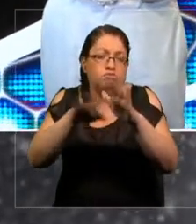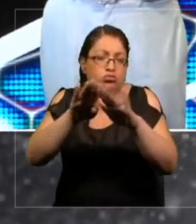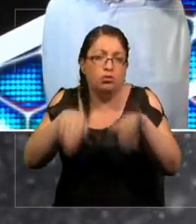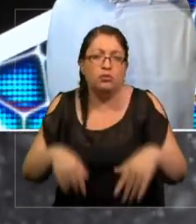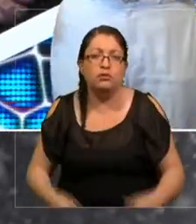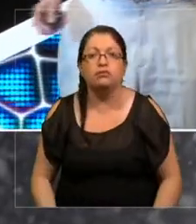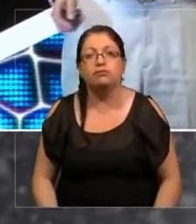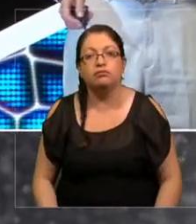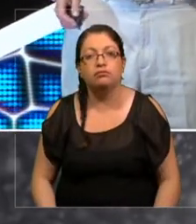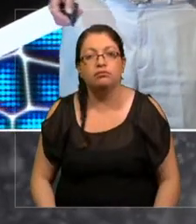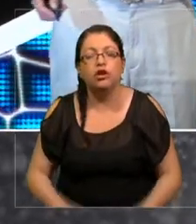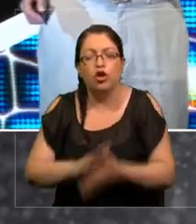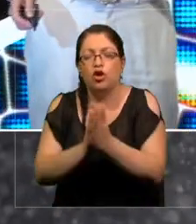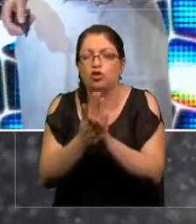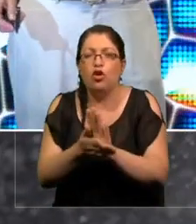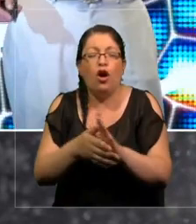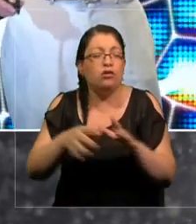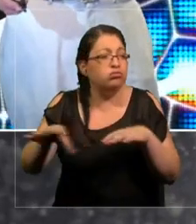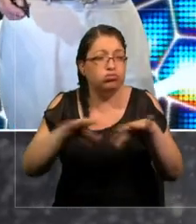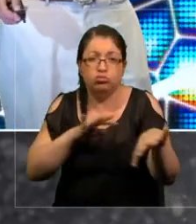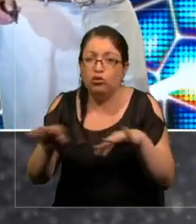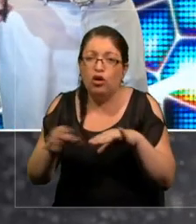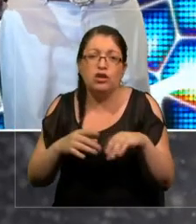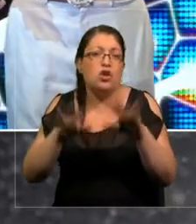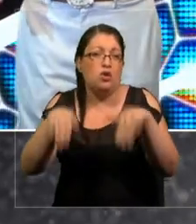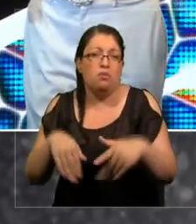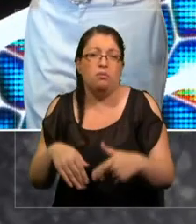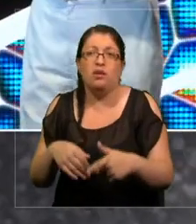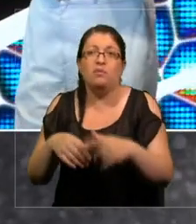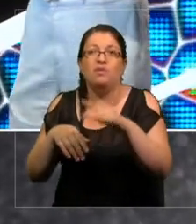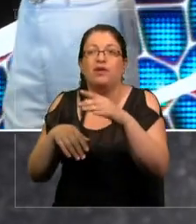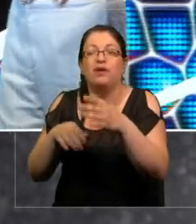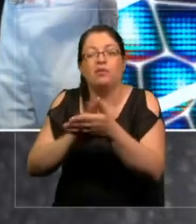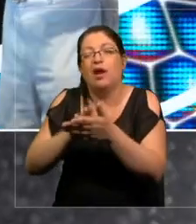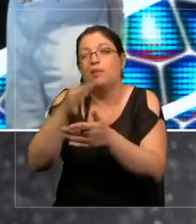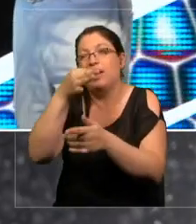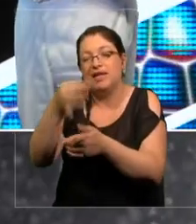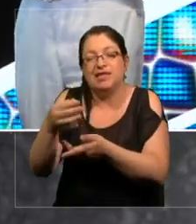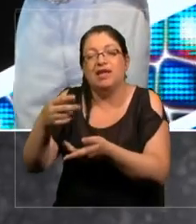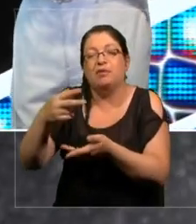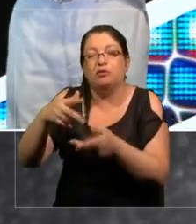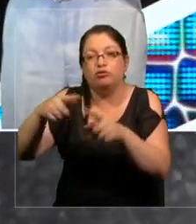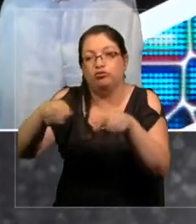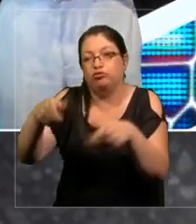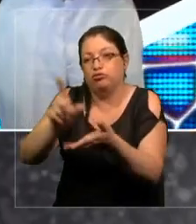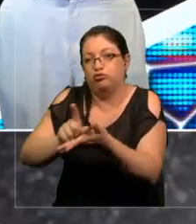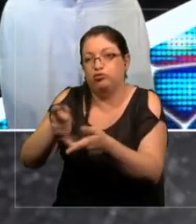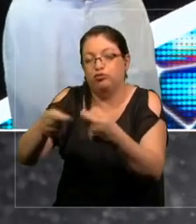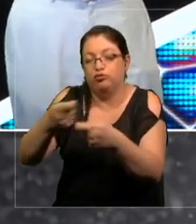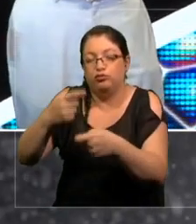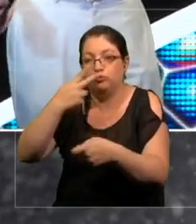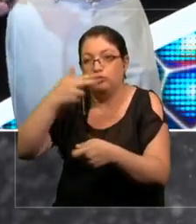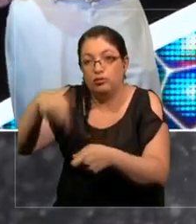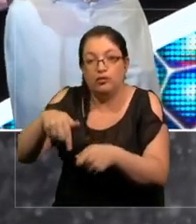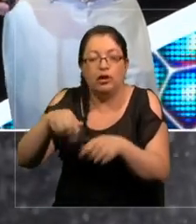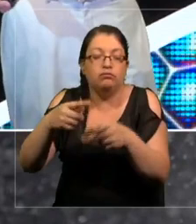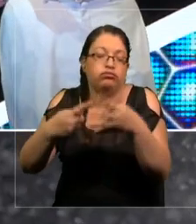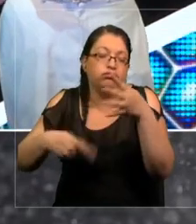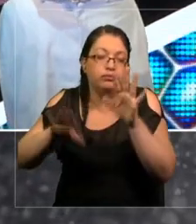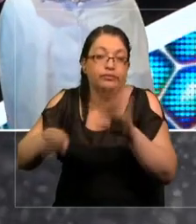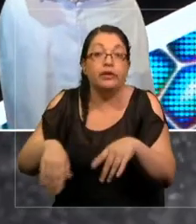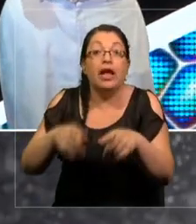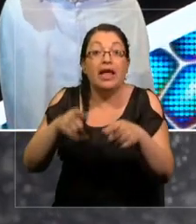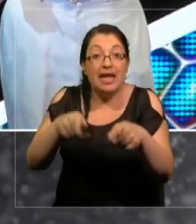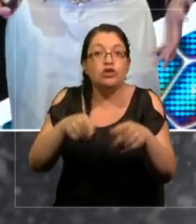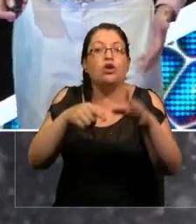infraestructura ocupa la misma ley que las gasolineras, las benzineras, etc. Y es verdad a lo largo